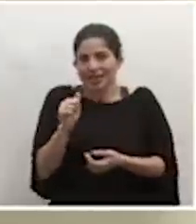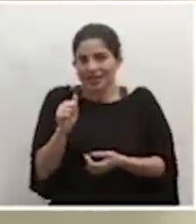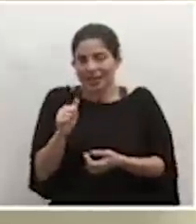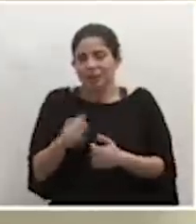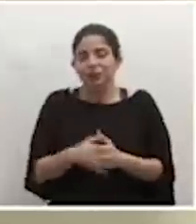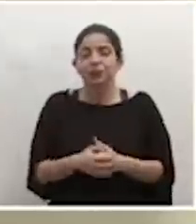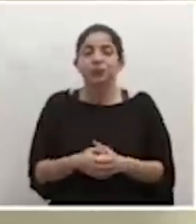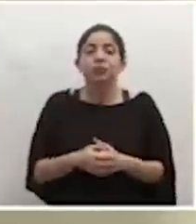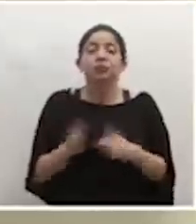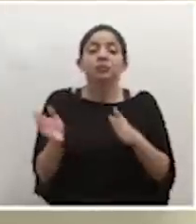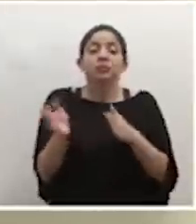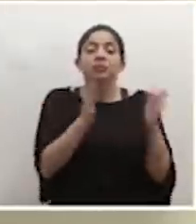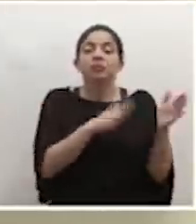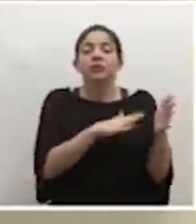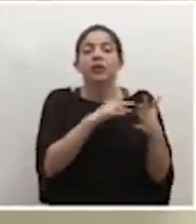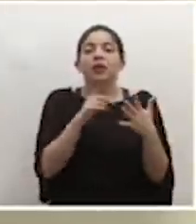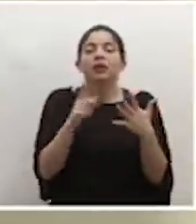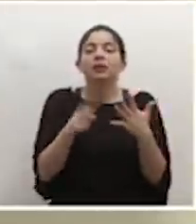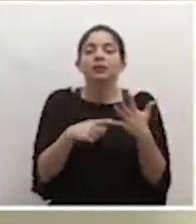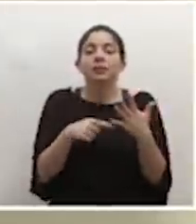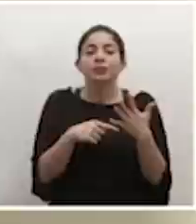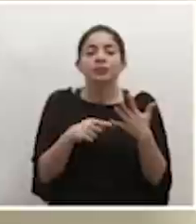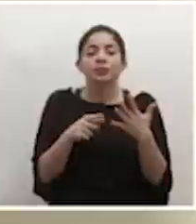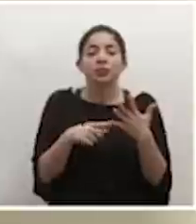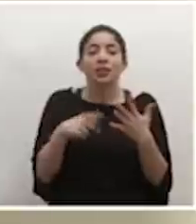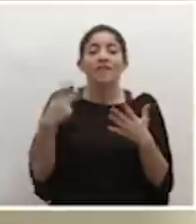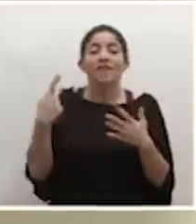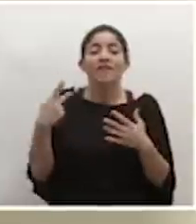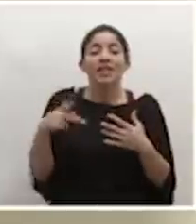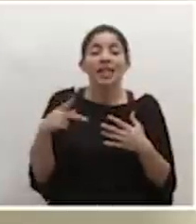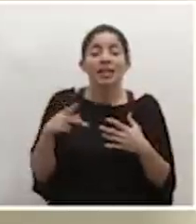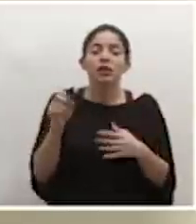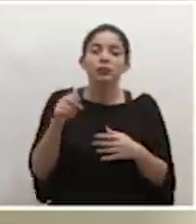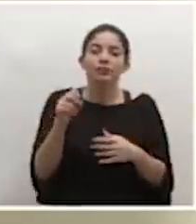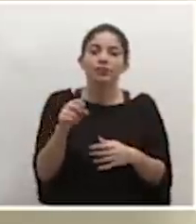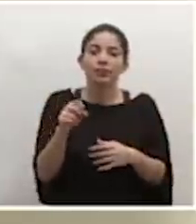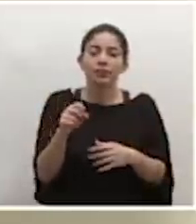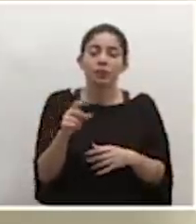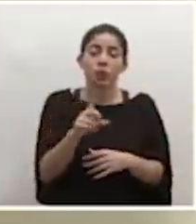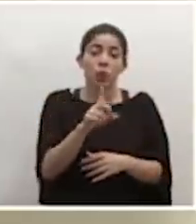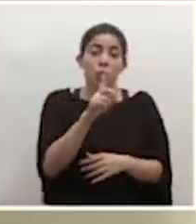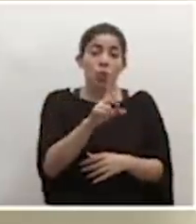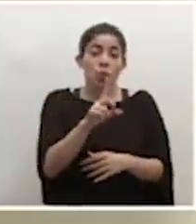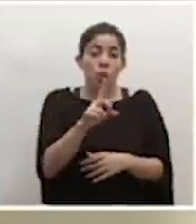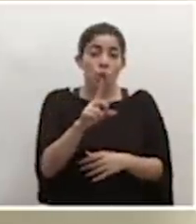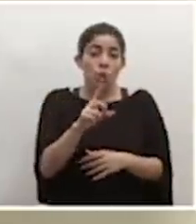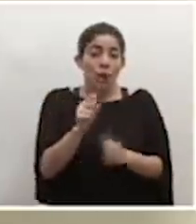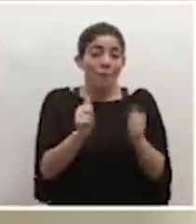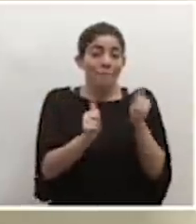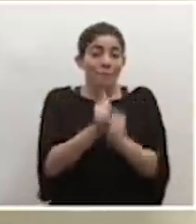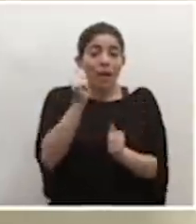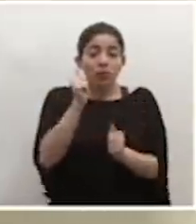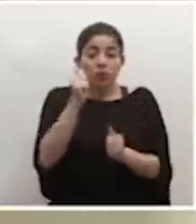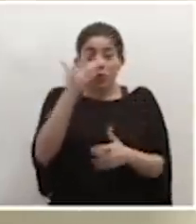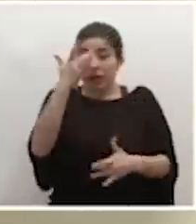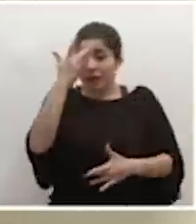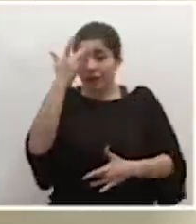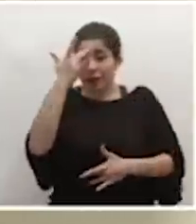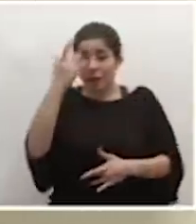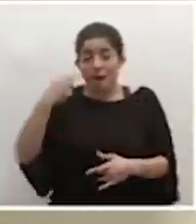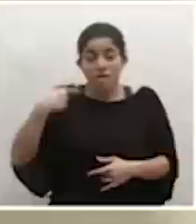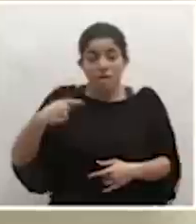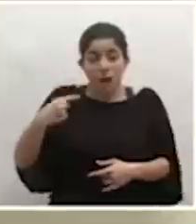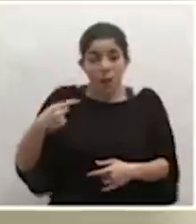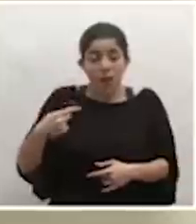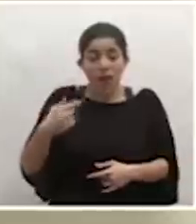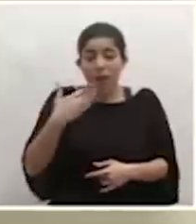Y con respecto a los factores, si es correcto, uno de los factores más predominantes o que ha sido uno de los más frecuentes